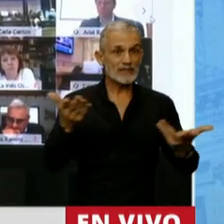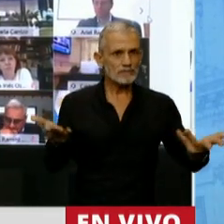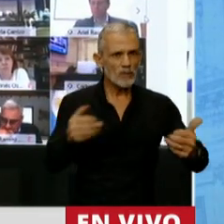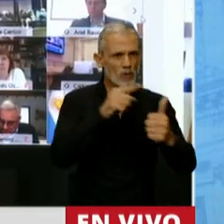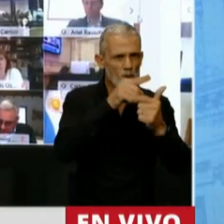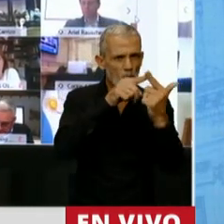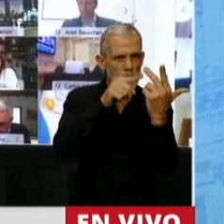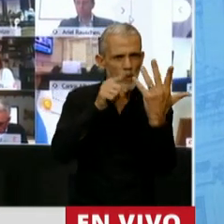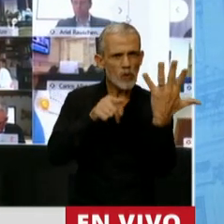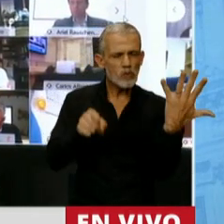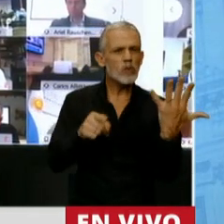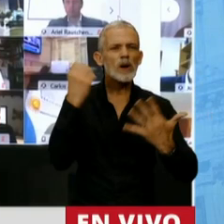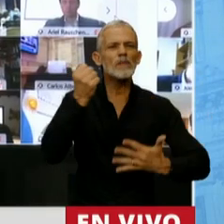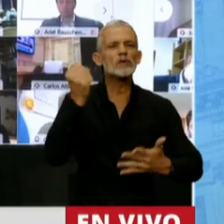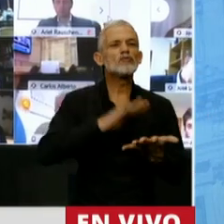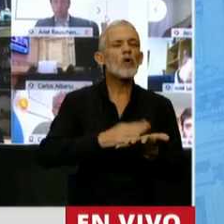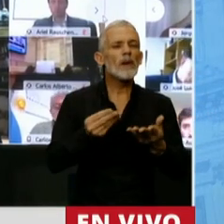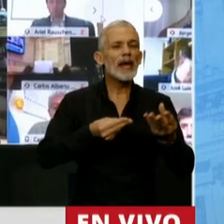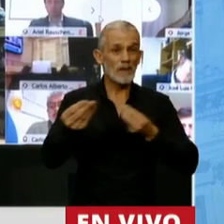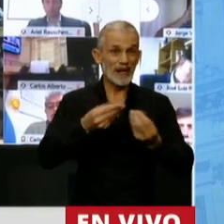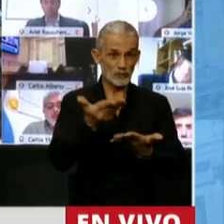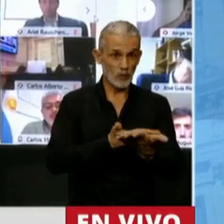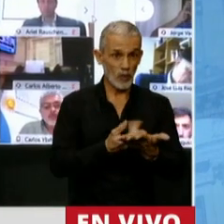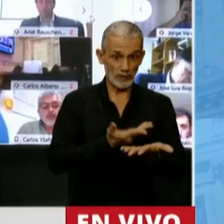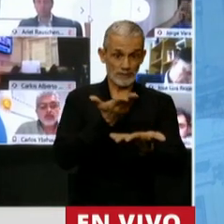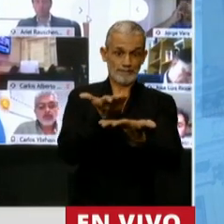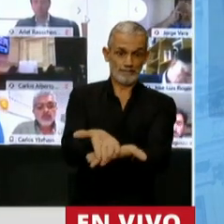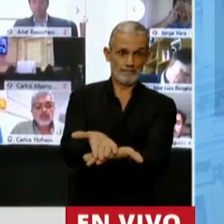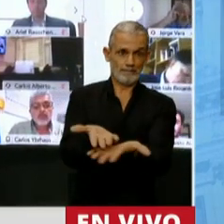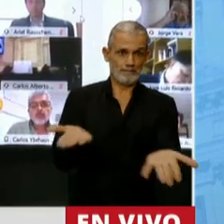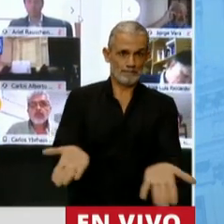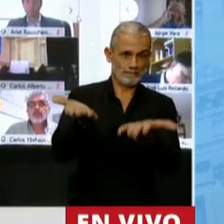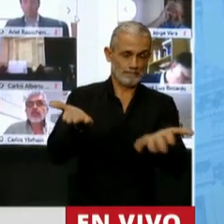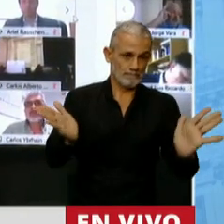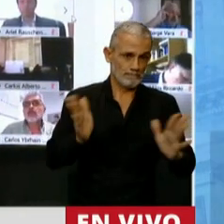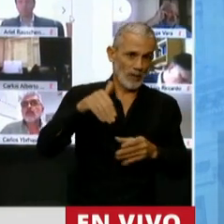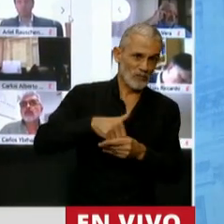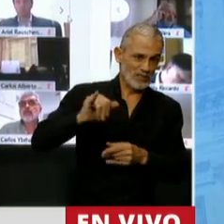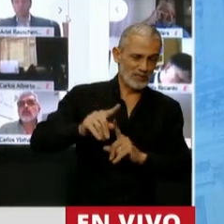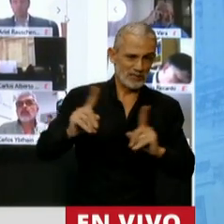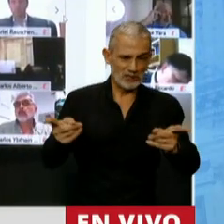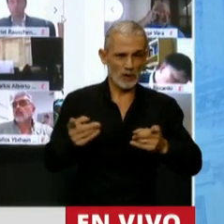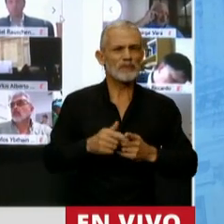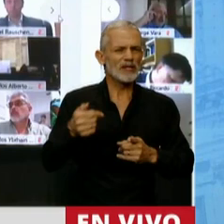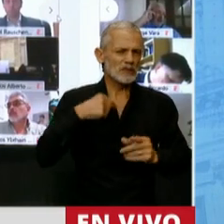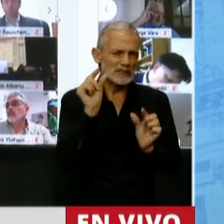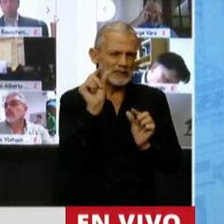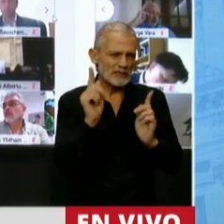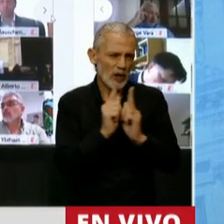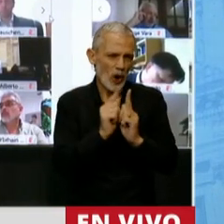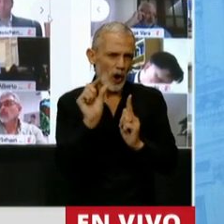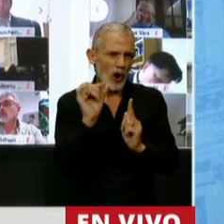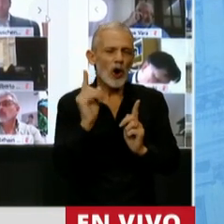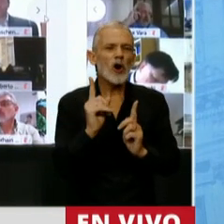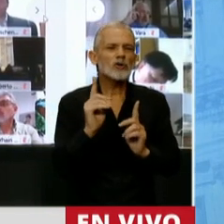fundamentales del presupuesto que estamos poniendo a consideración. Quiero dedicar unos minutos a decir